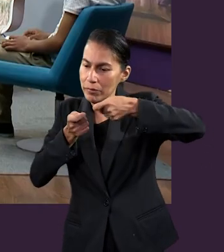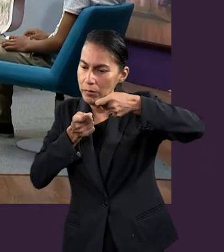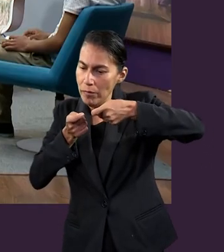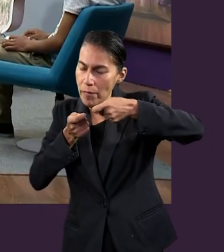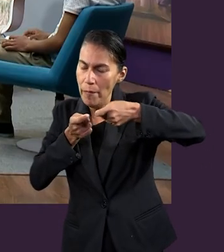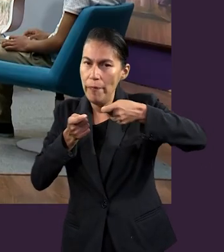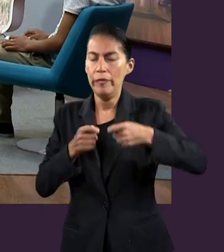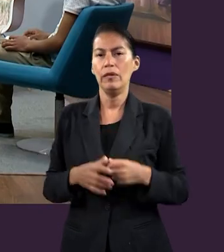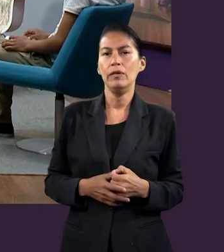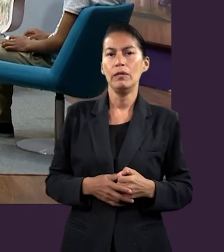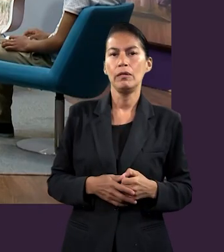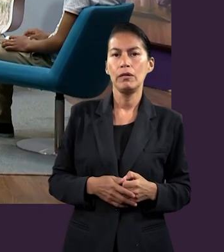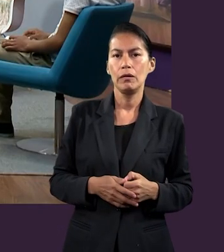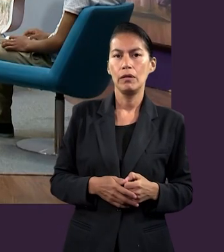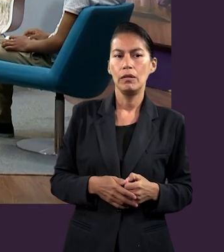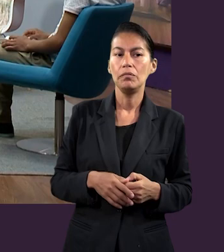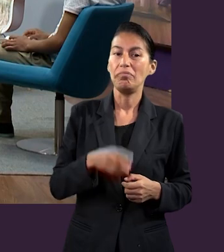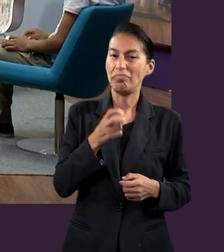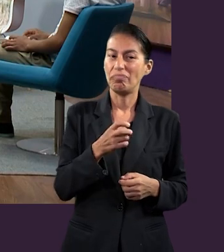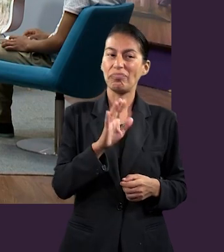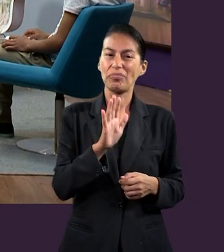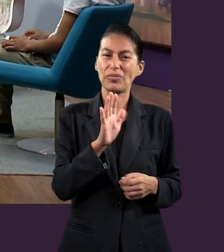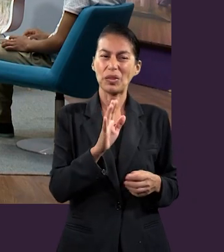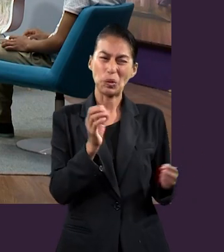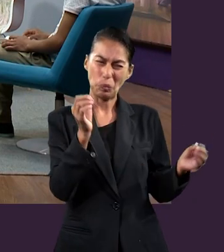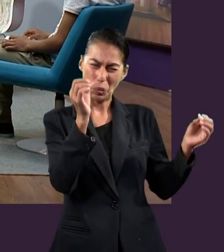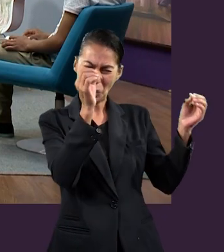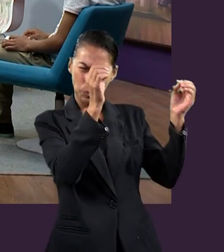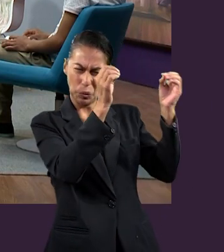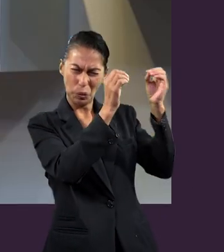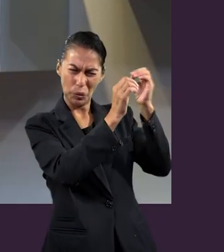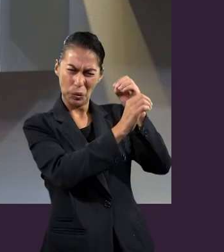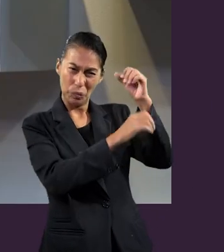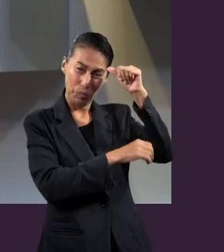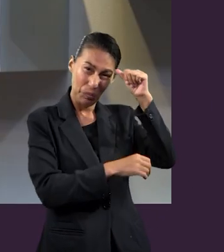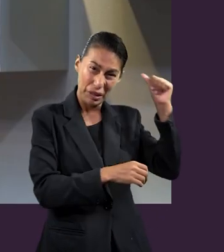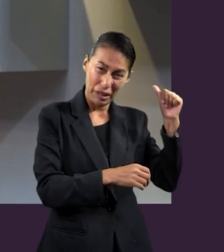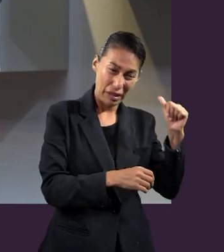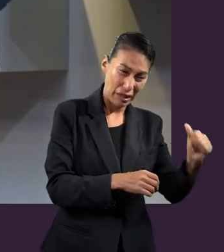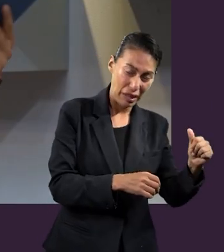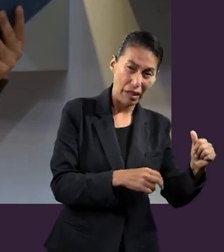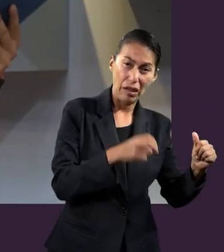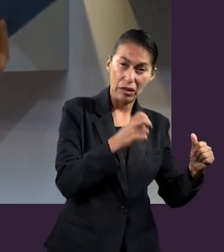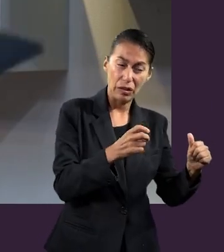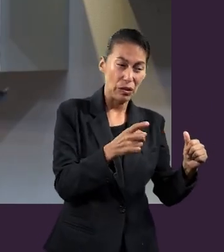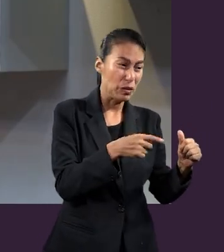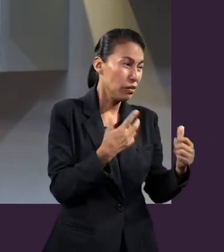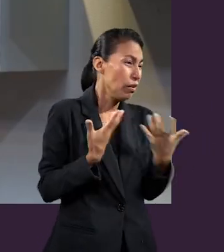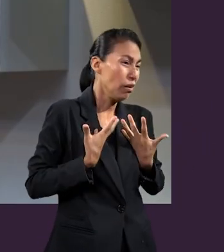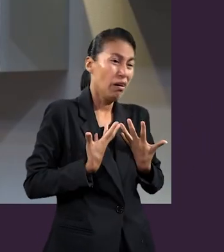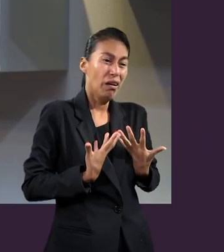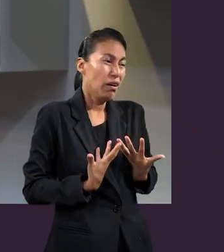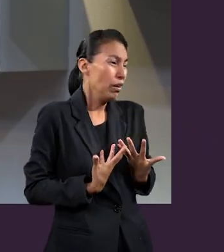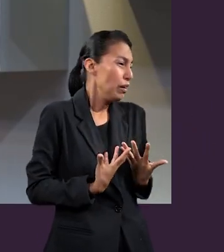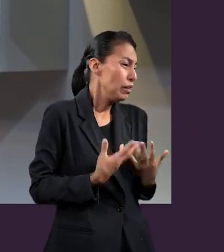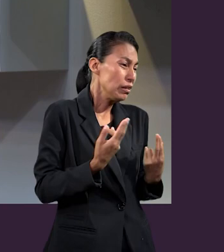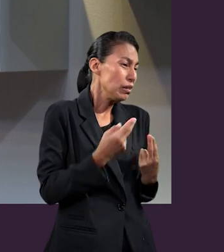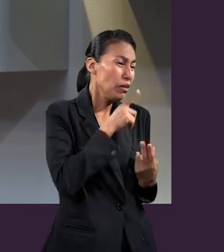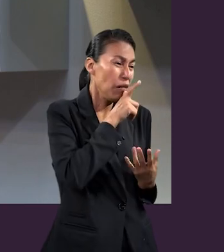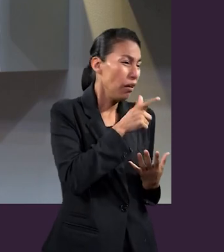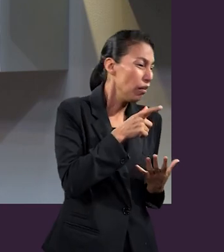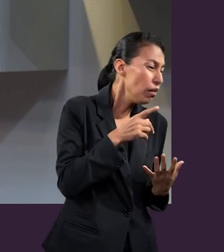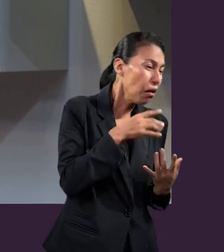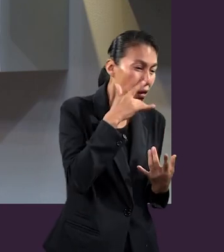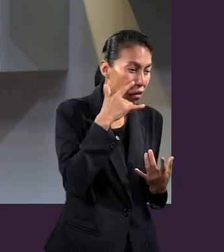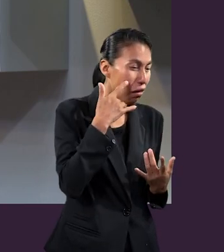lado oscuro lleva o nos lleva a la necesidad de encontrar luz en el camino. Y ahí es donde